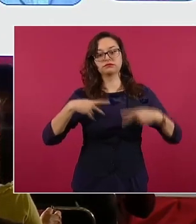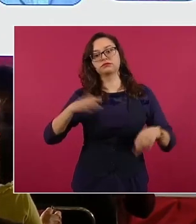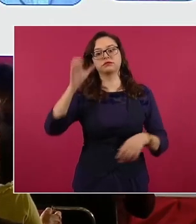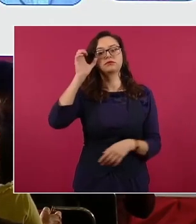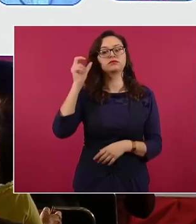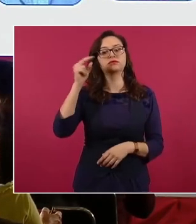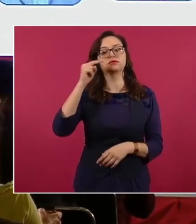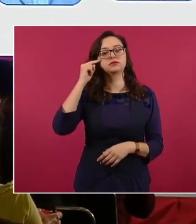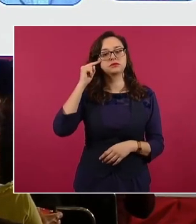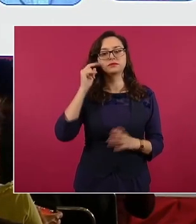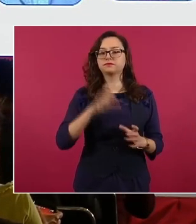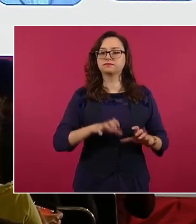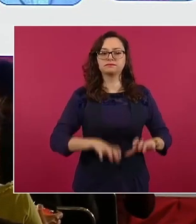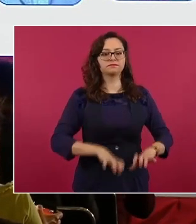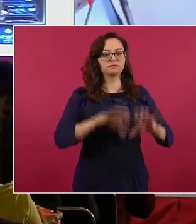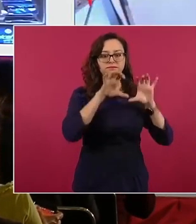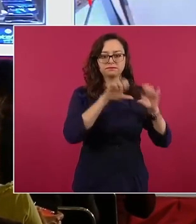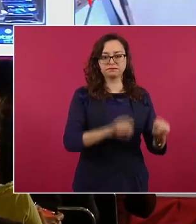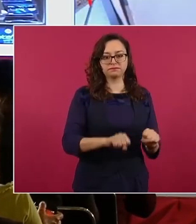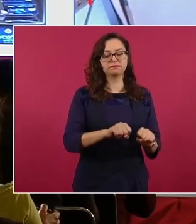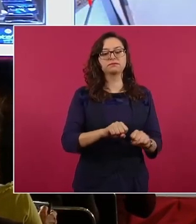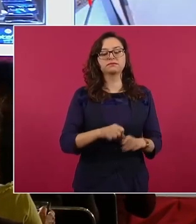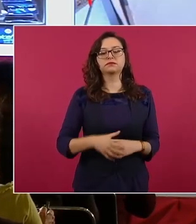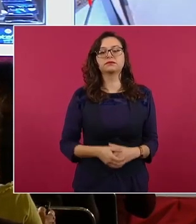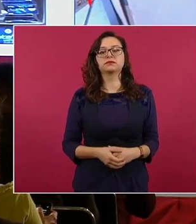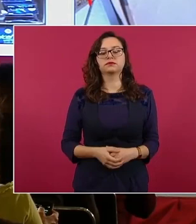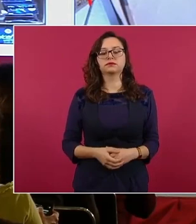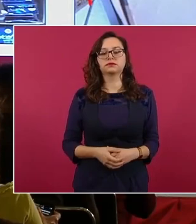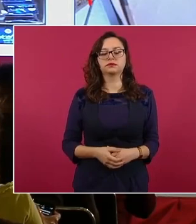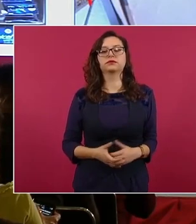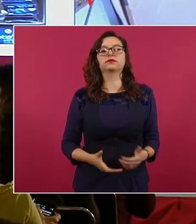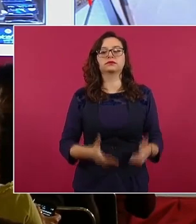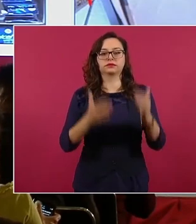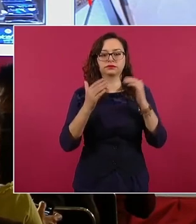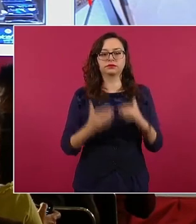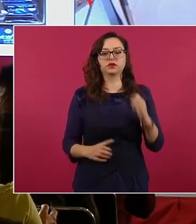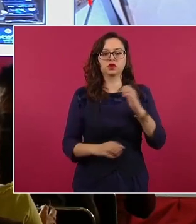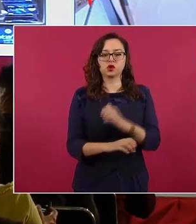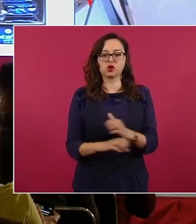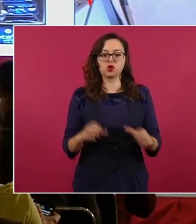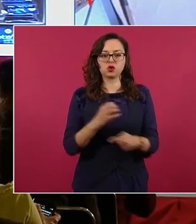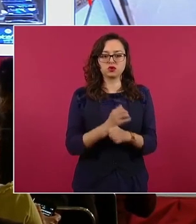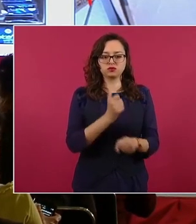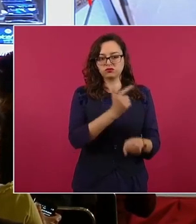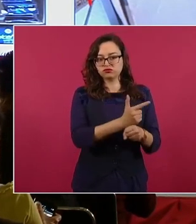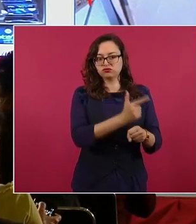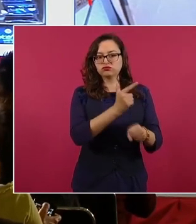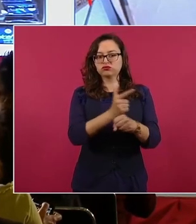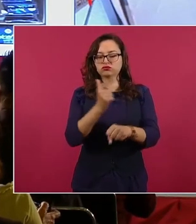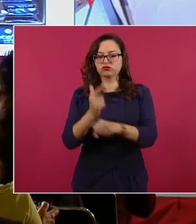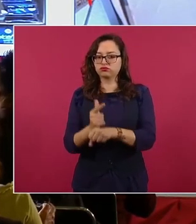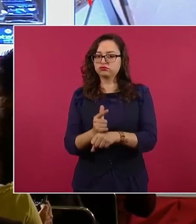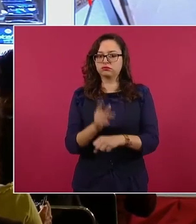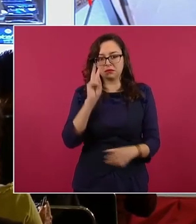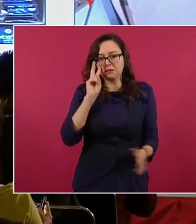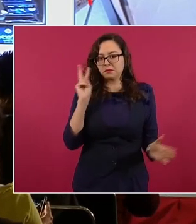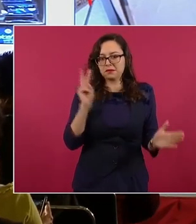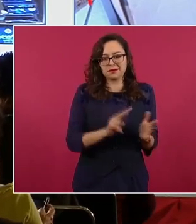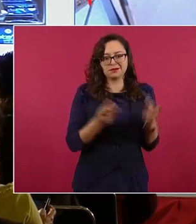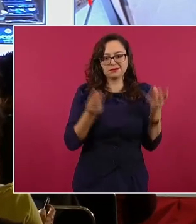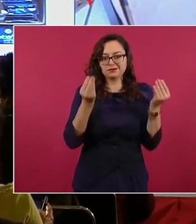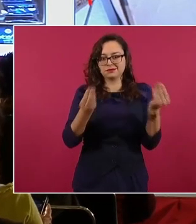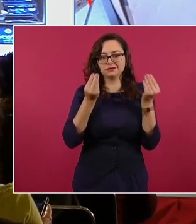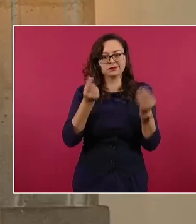son las personas detenidas, siguiente, fueron algunos de los objetos asegurados, nuevamente chips de